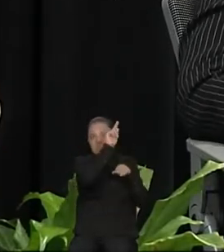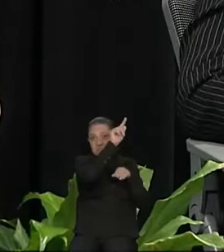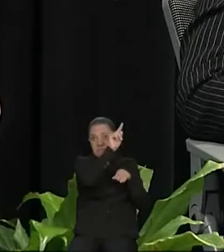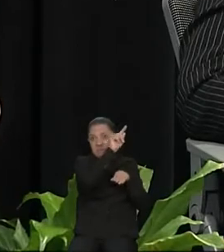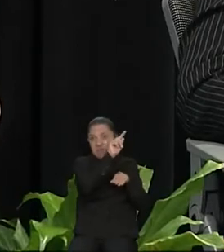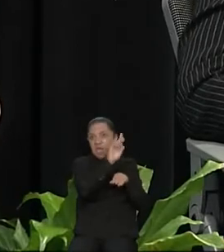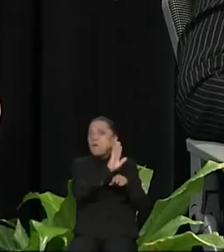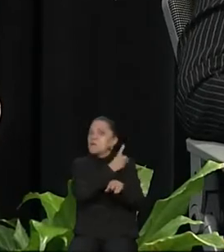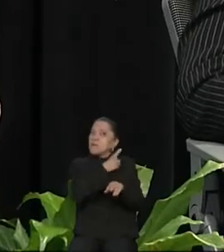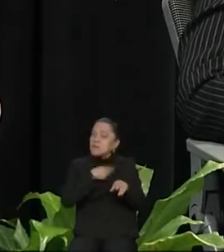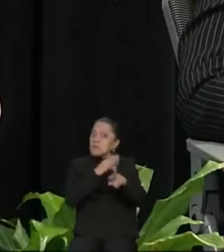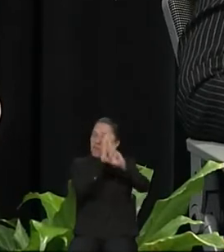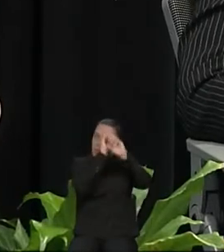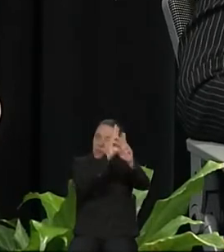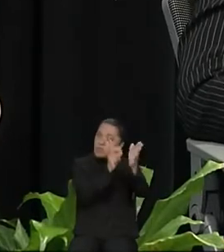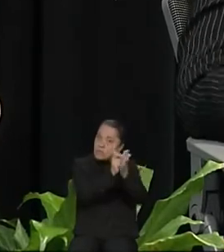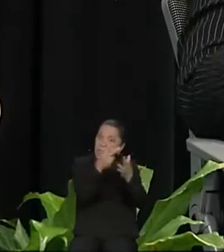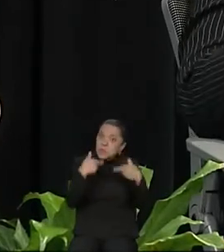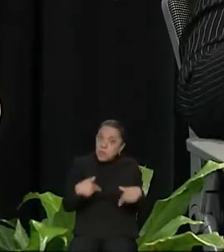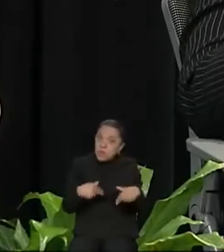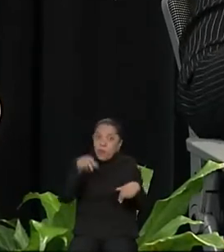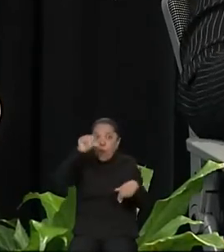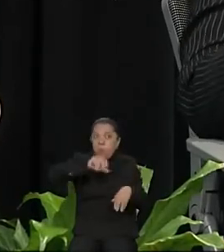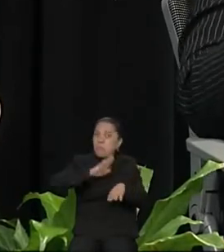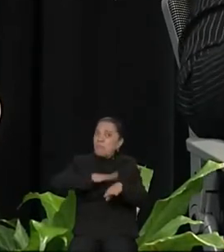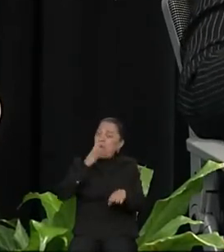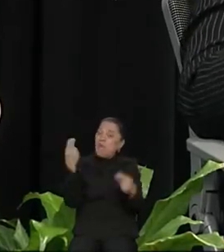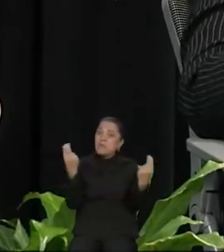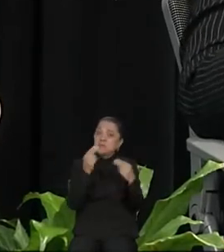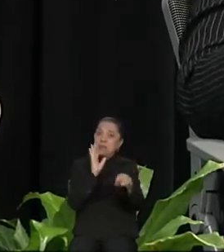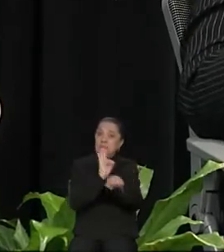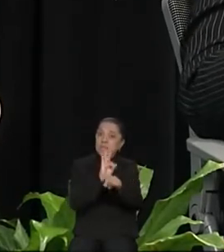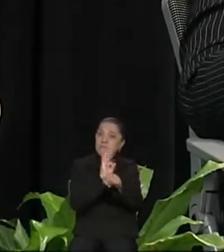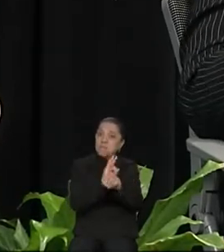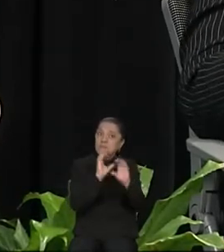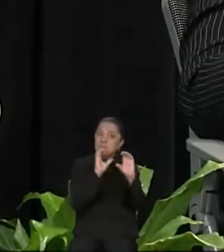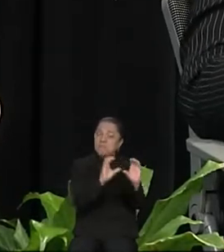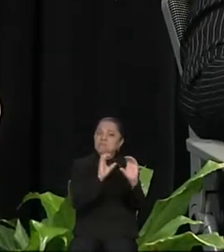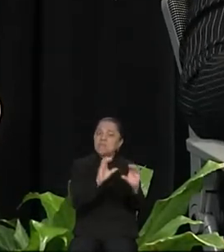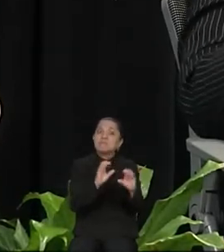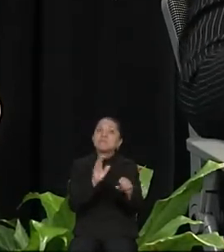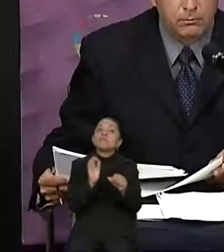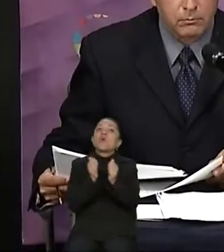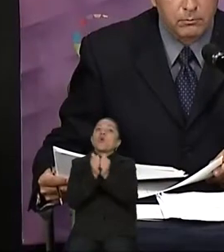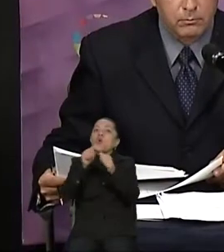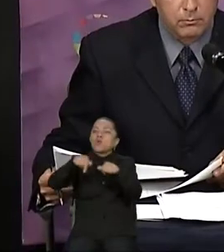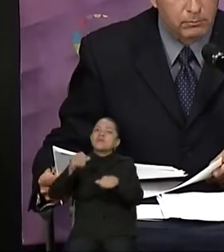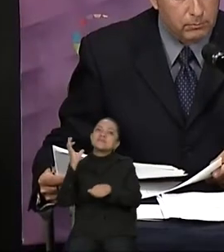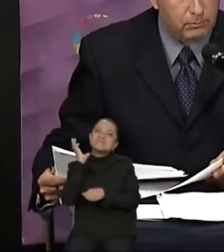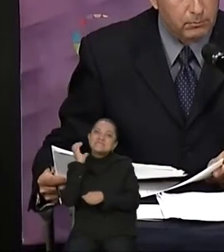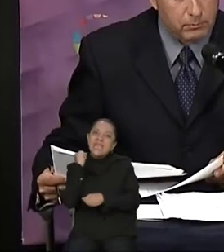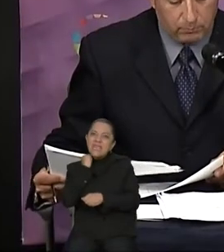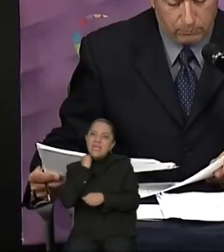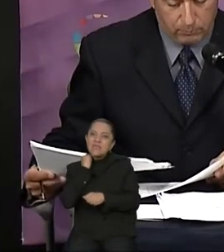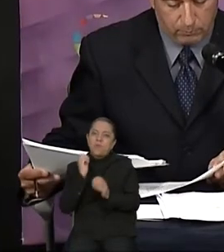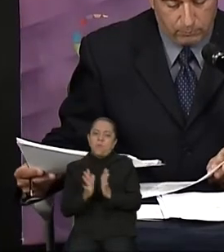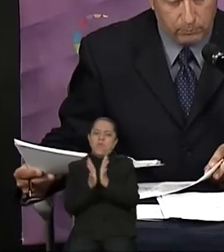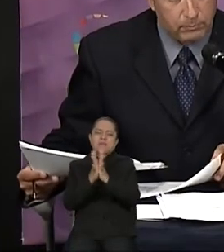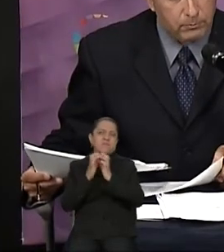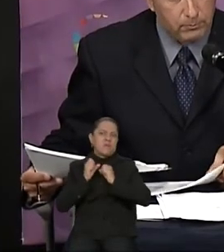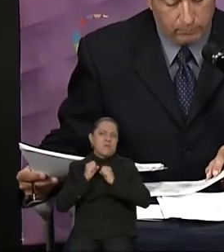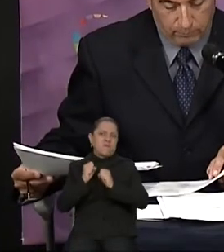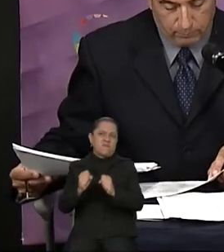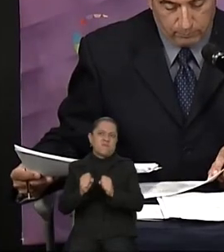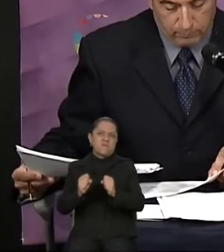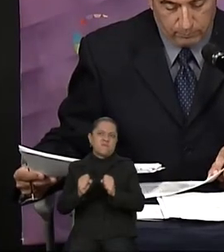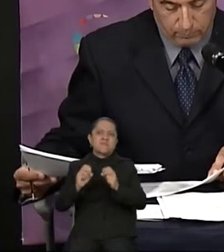necesitan de mayor protección con un Senado que participe en el reforzamiento de nuestra red consular. Muchas gracias.